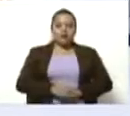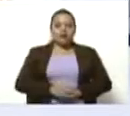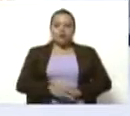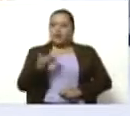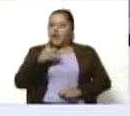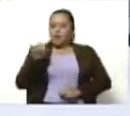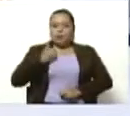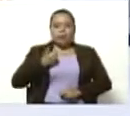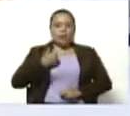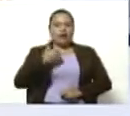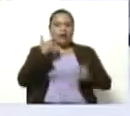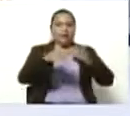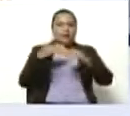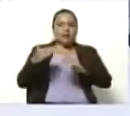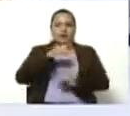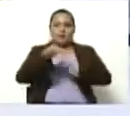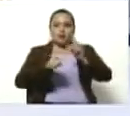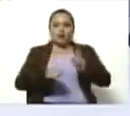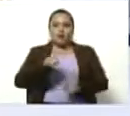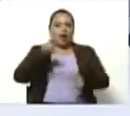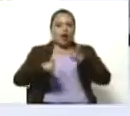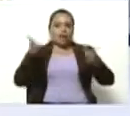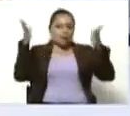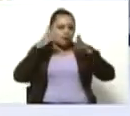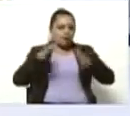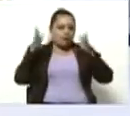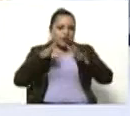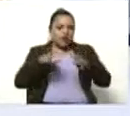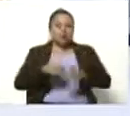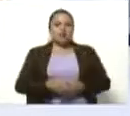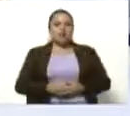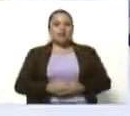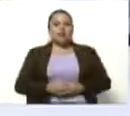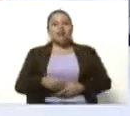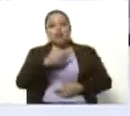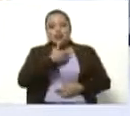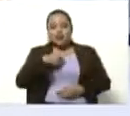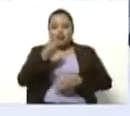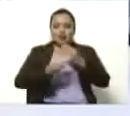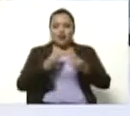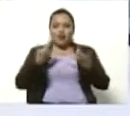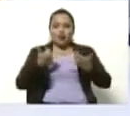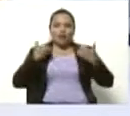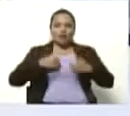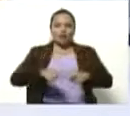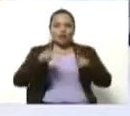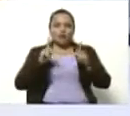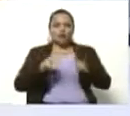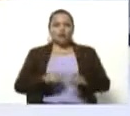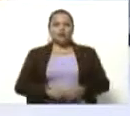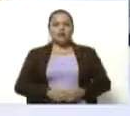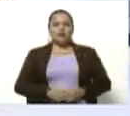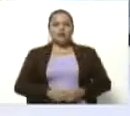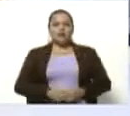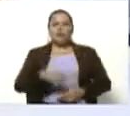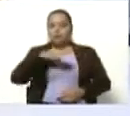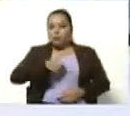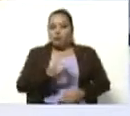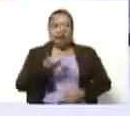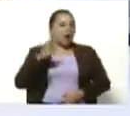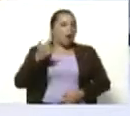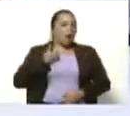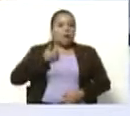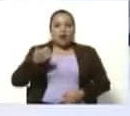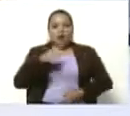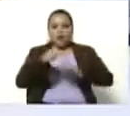sus inquietudes, preguntas, alguna sugerencia y recomendación que quiera hacer. Y en esta parte del programa, sobre todo, pueden surgir inquietudes